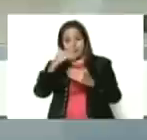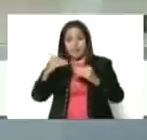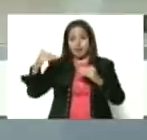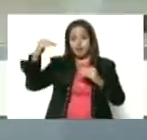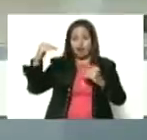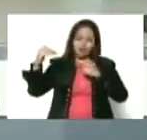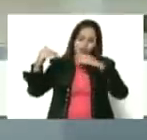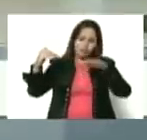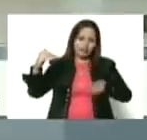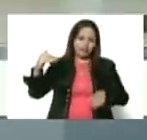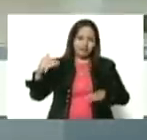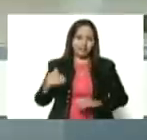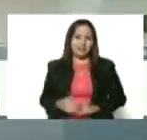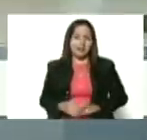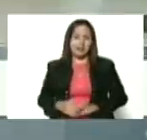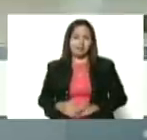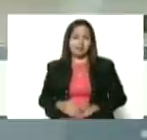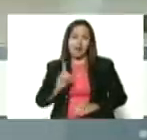Y mi papá,